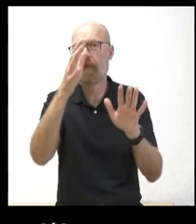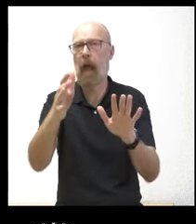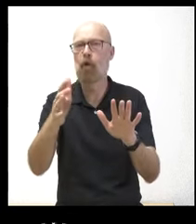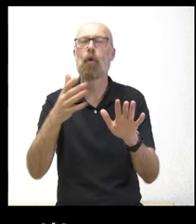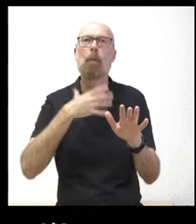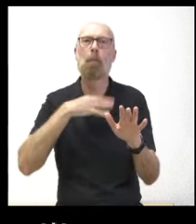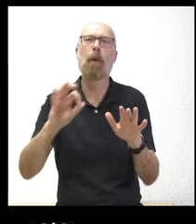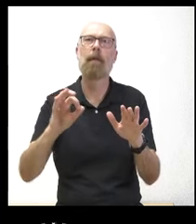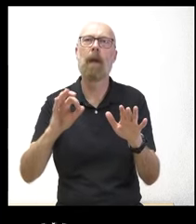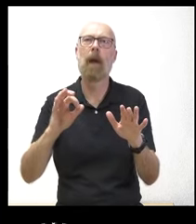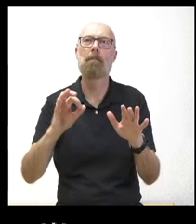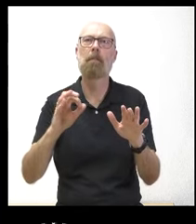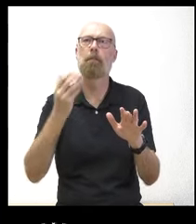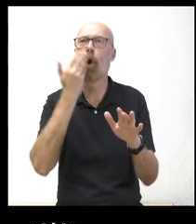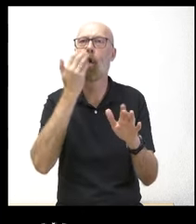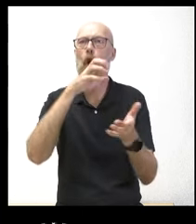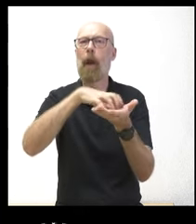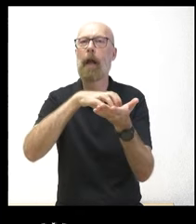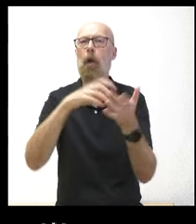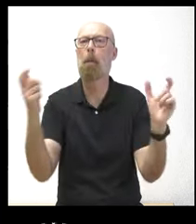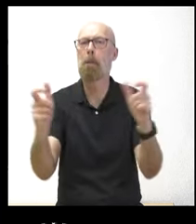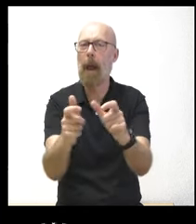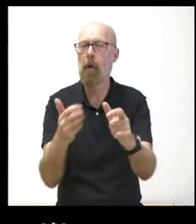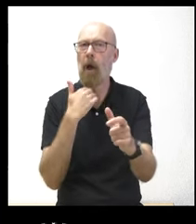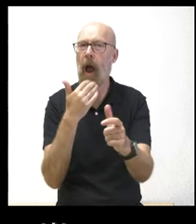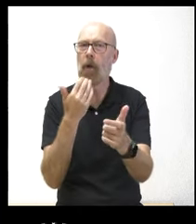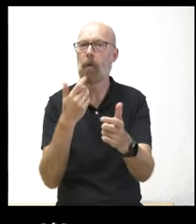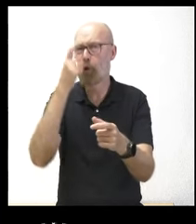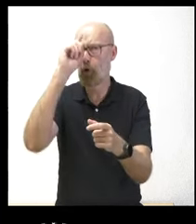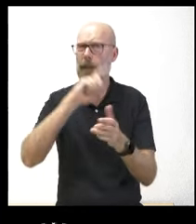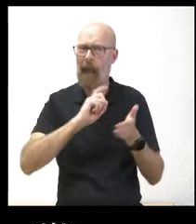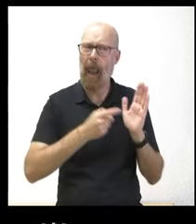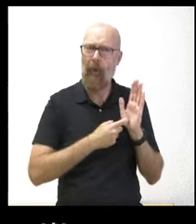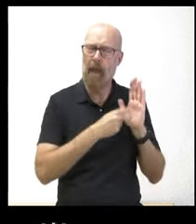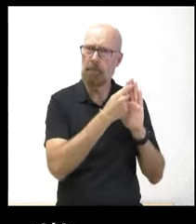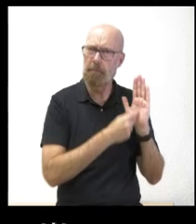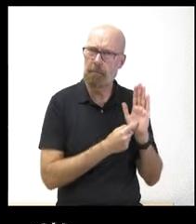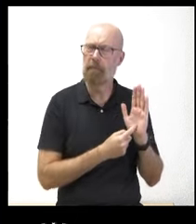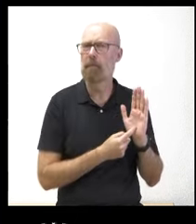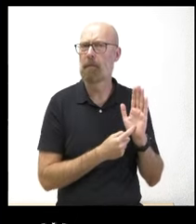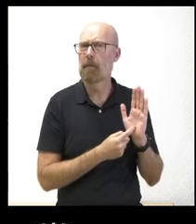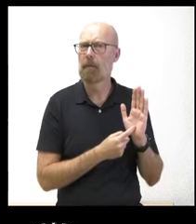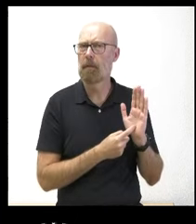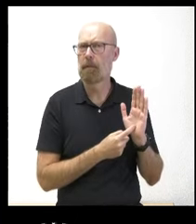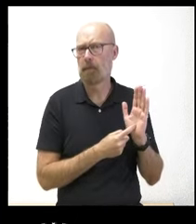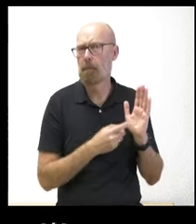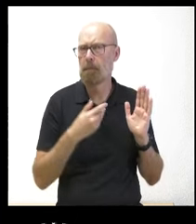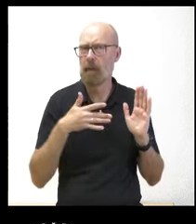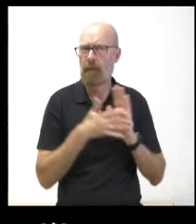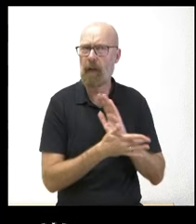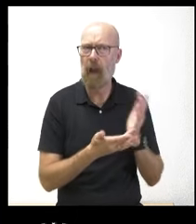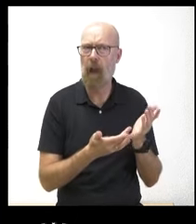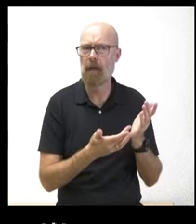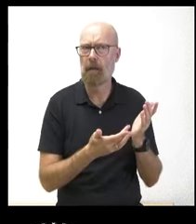haya no sé decenas menos no sé si la ley ustedes asumen que eso se va a dar y que eso se llevará